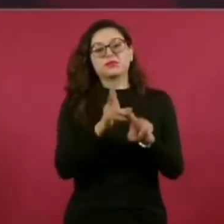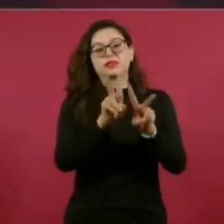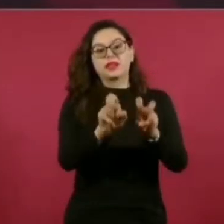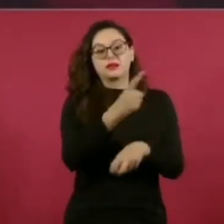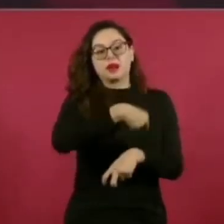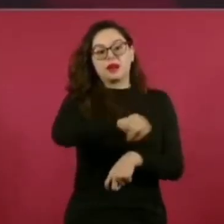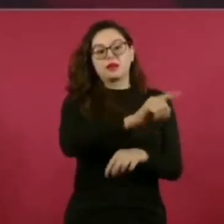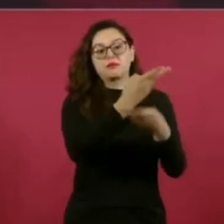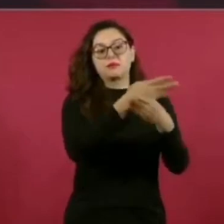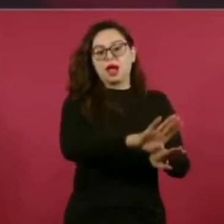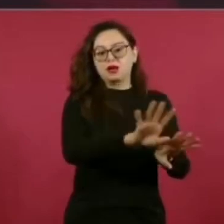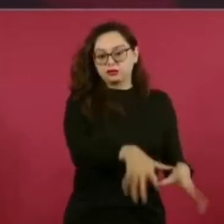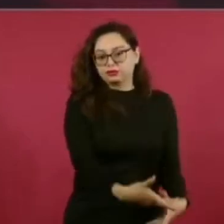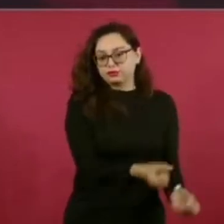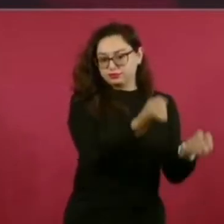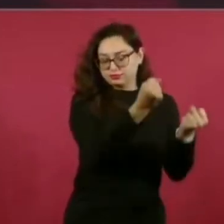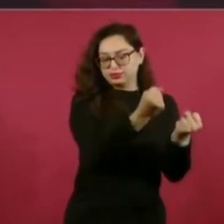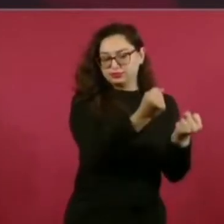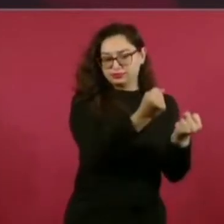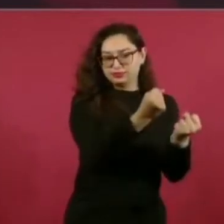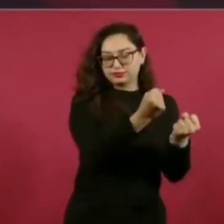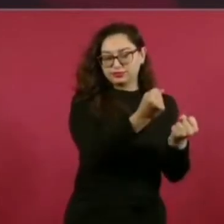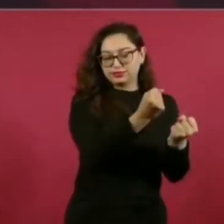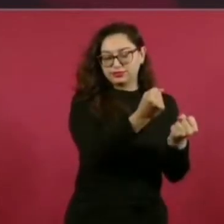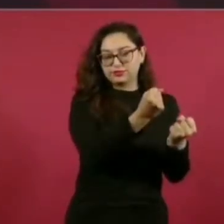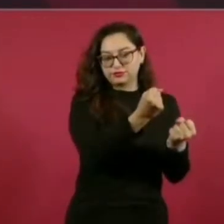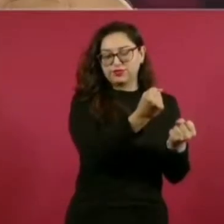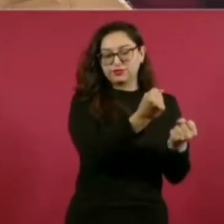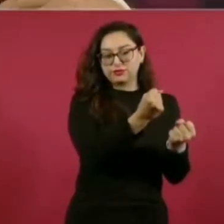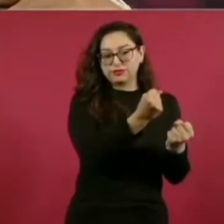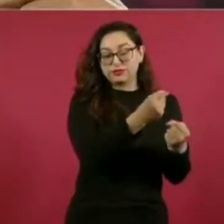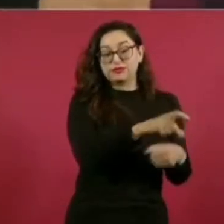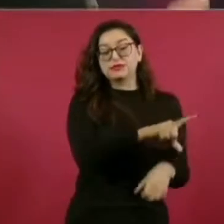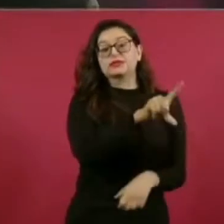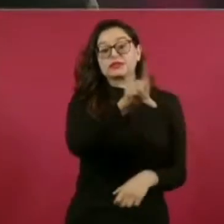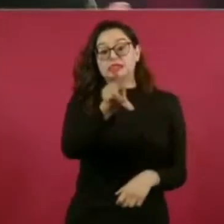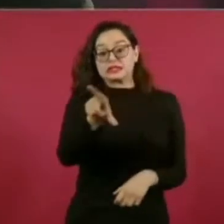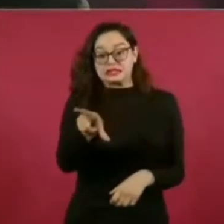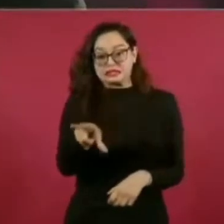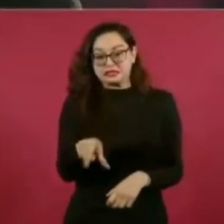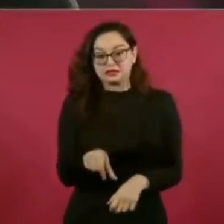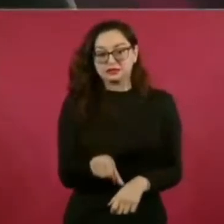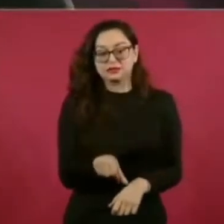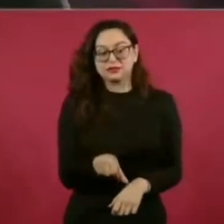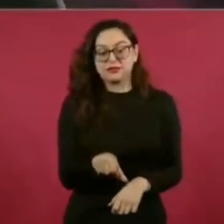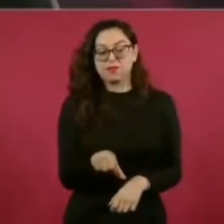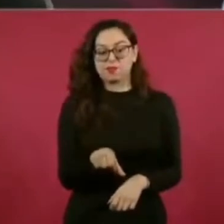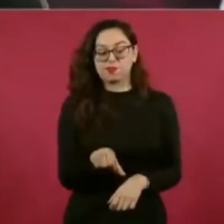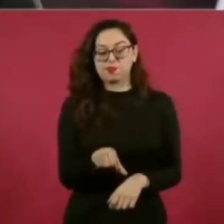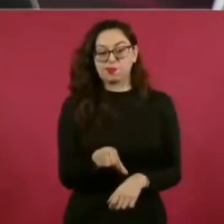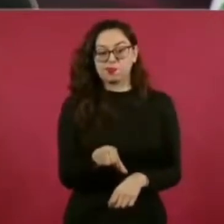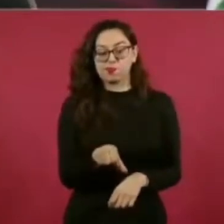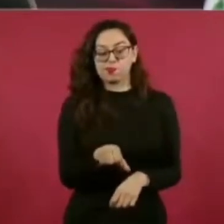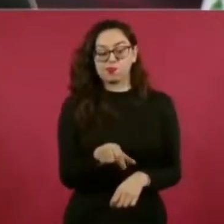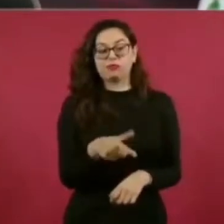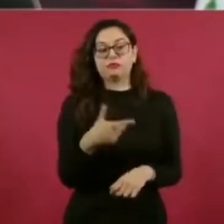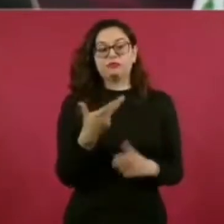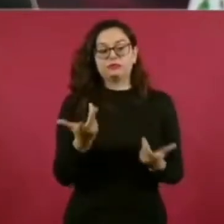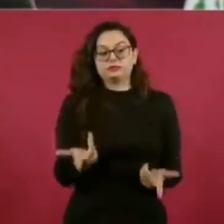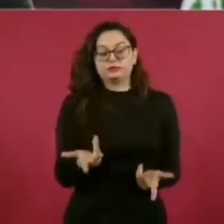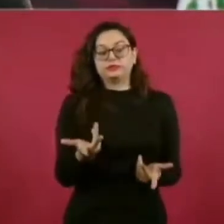a él le tocó después, creo que fue del Banco de México,